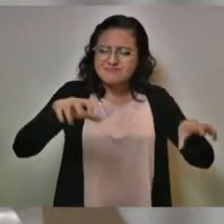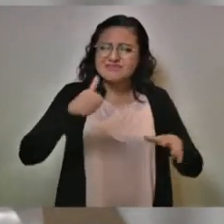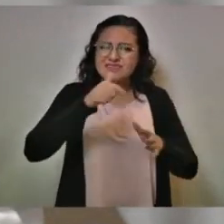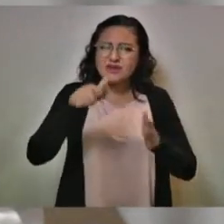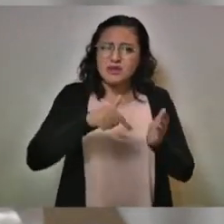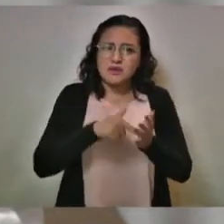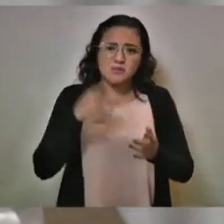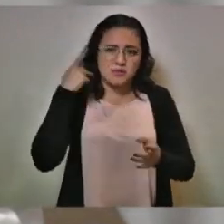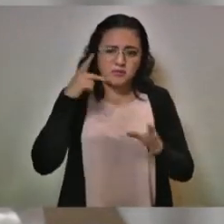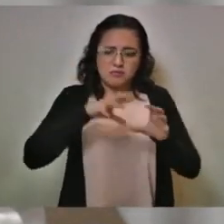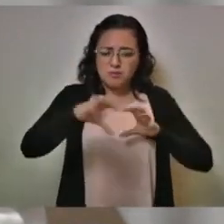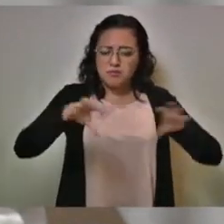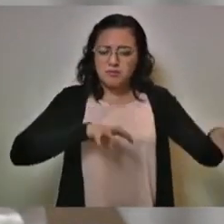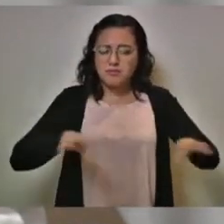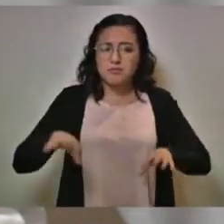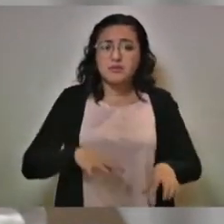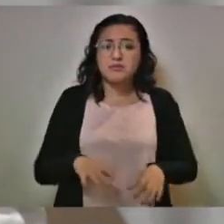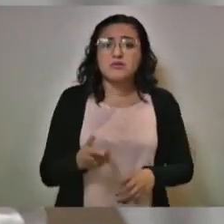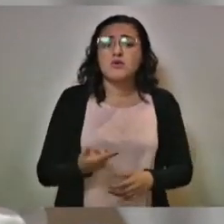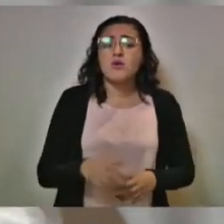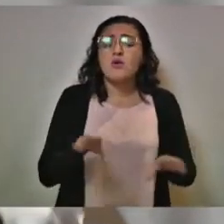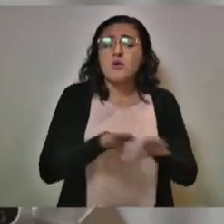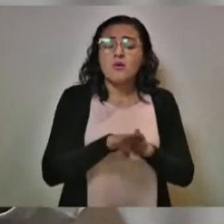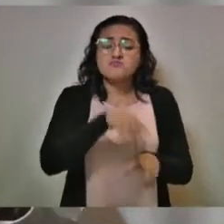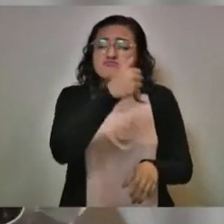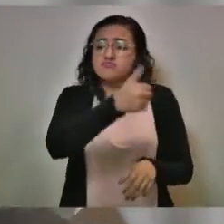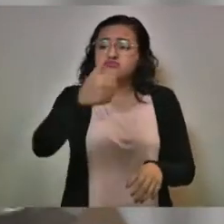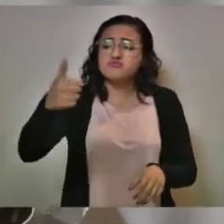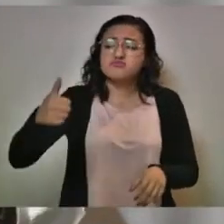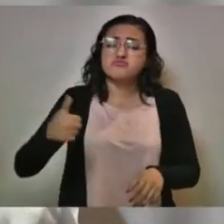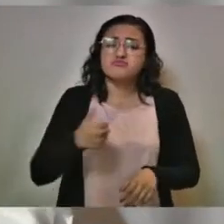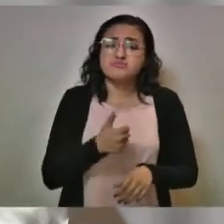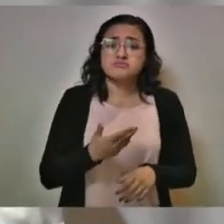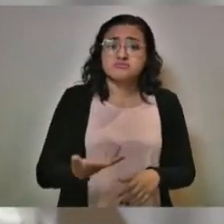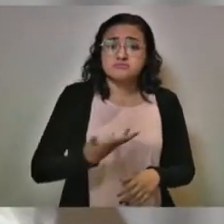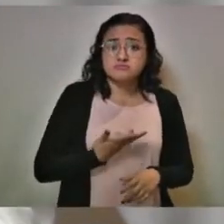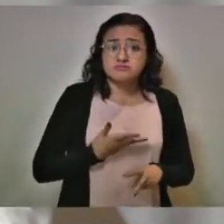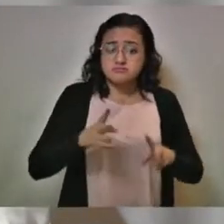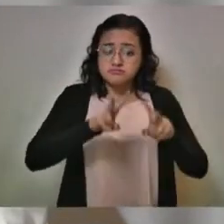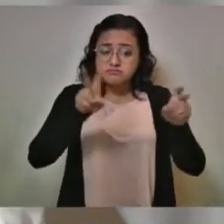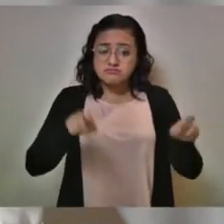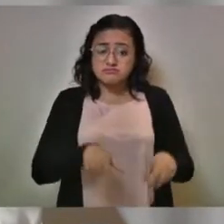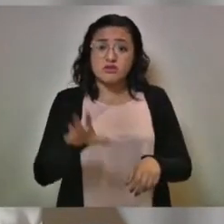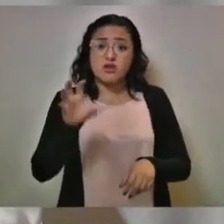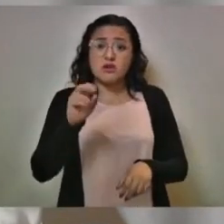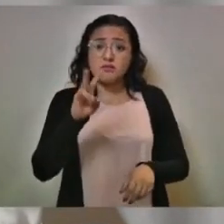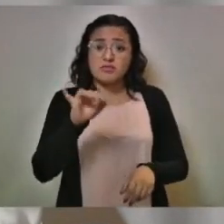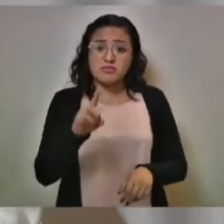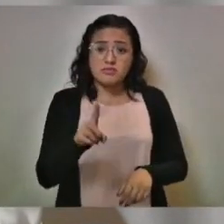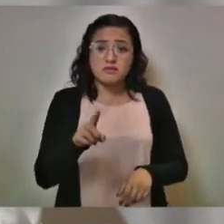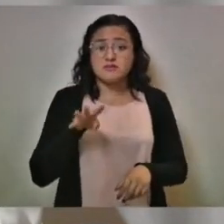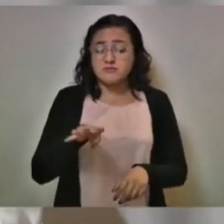la situación de cómo está el tema del coronavirus.